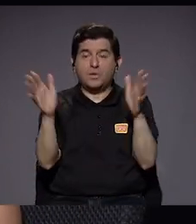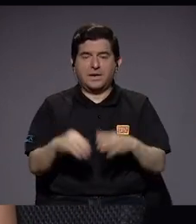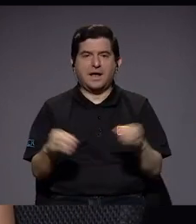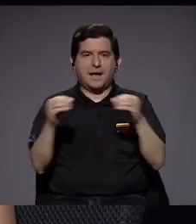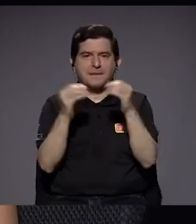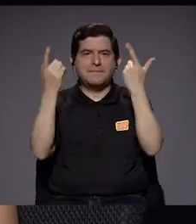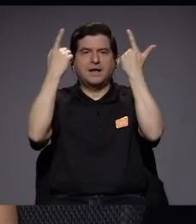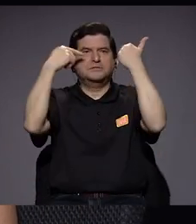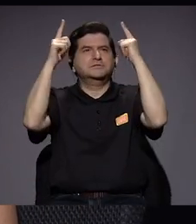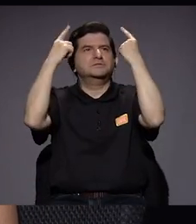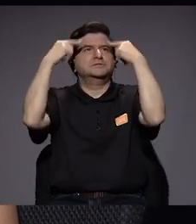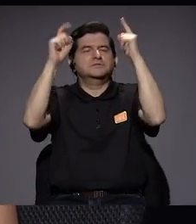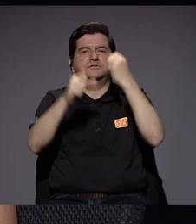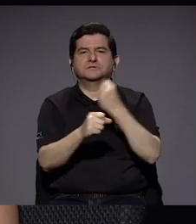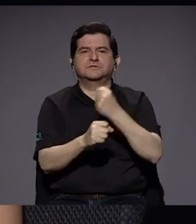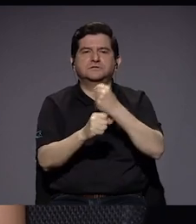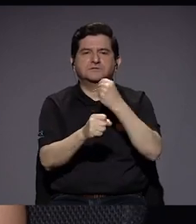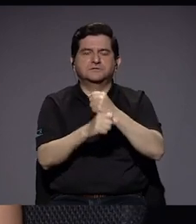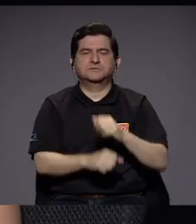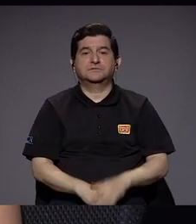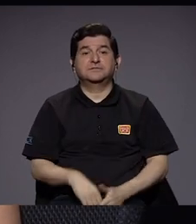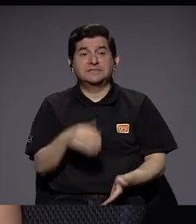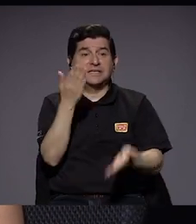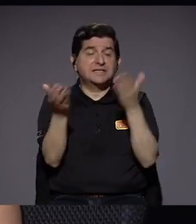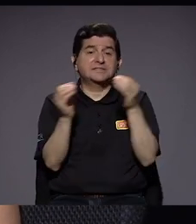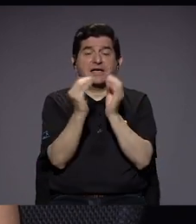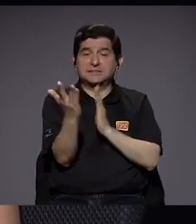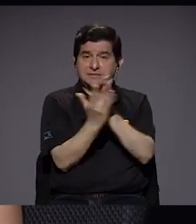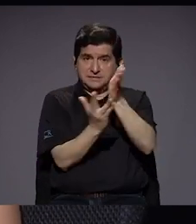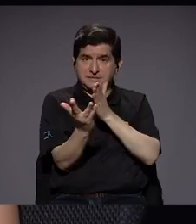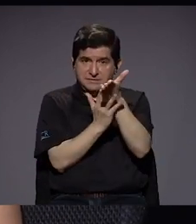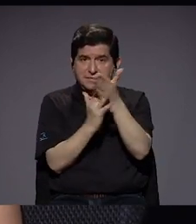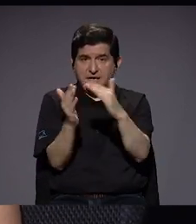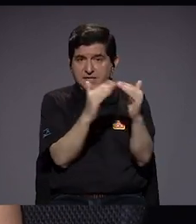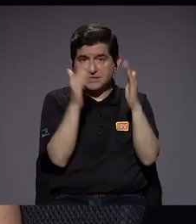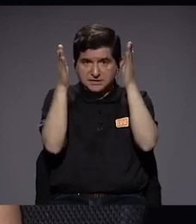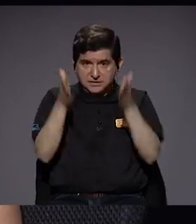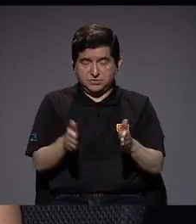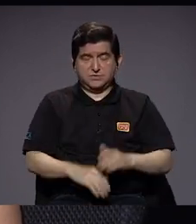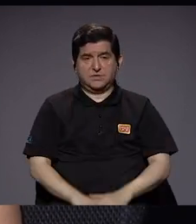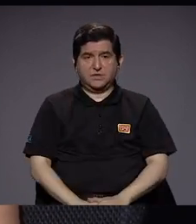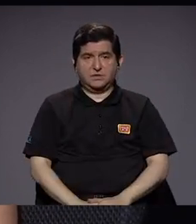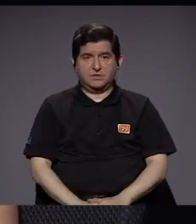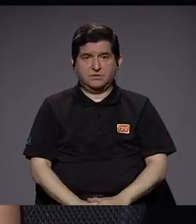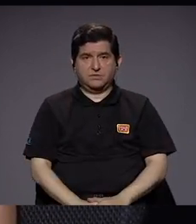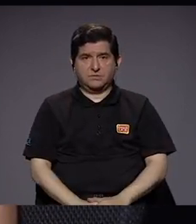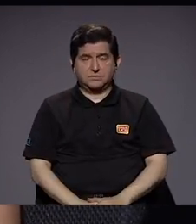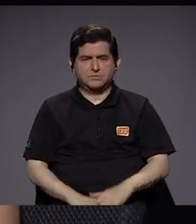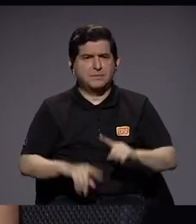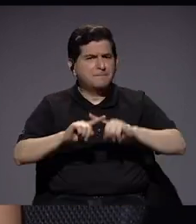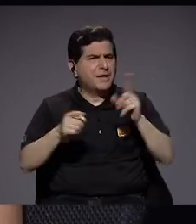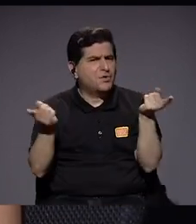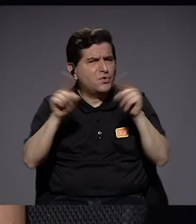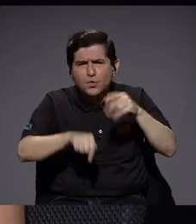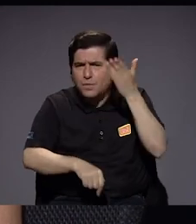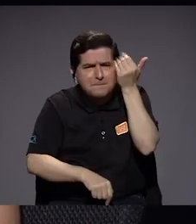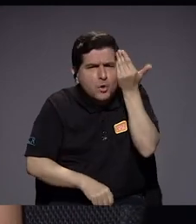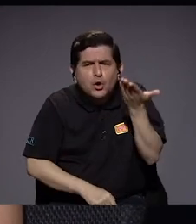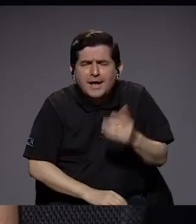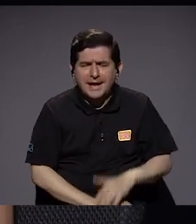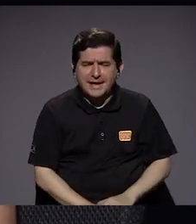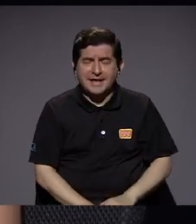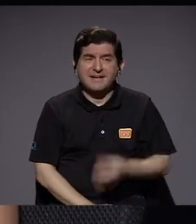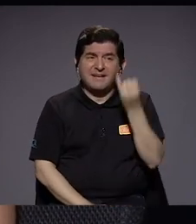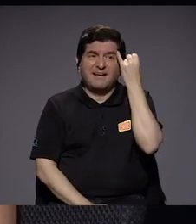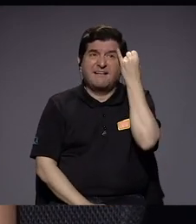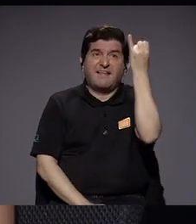mucho más eficiente nuestra labor, tal vez más accesible a la ciudadanía que pudiera darle un seguimiento. El